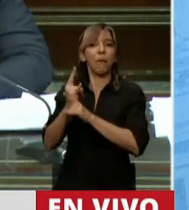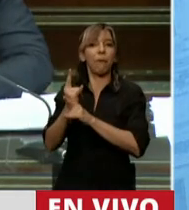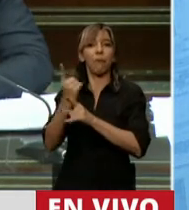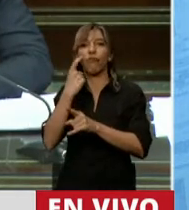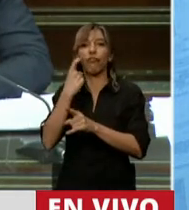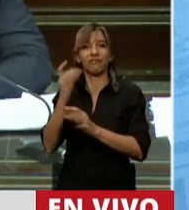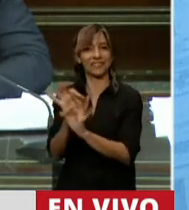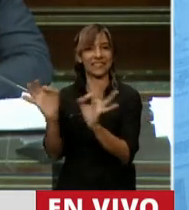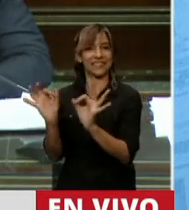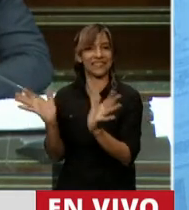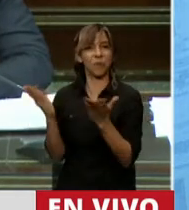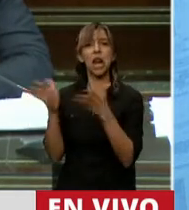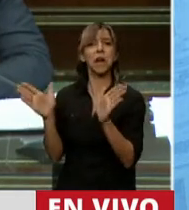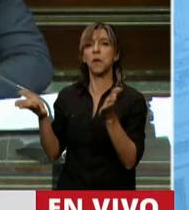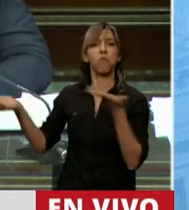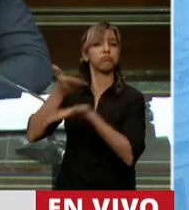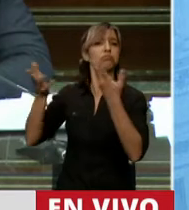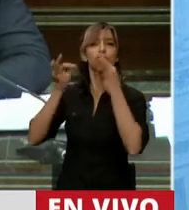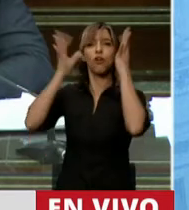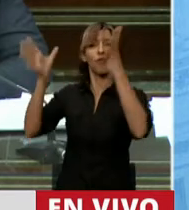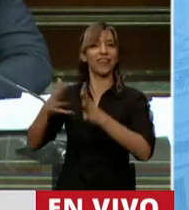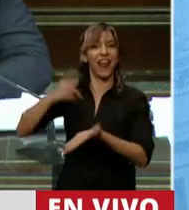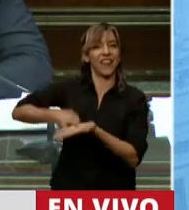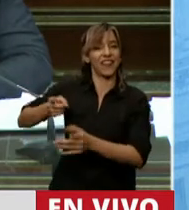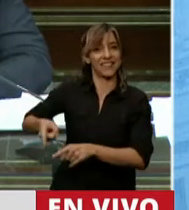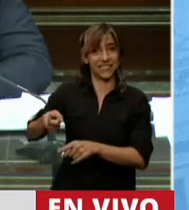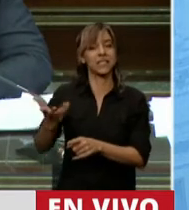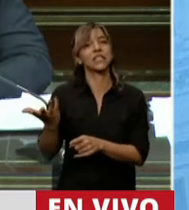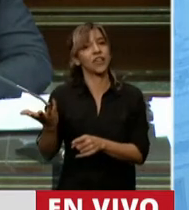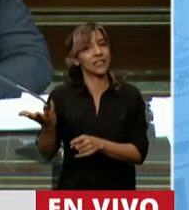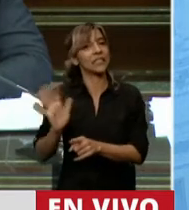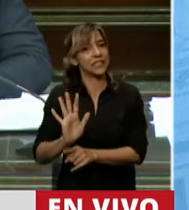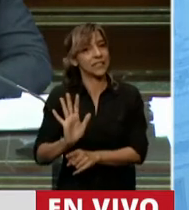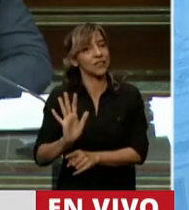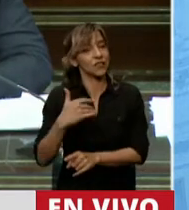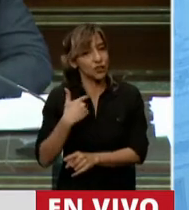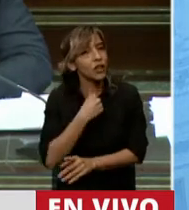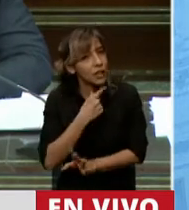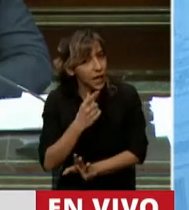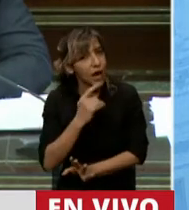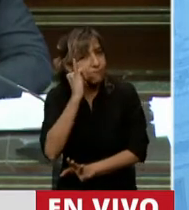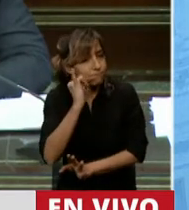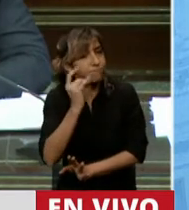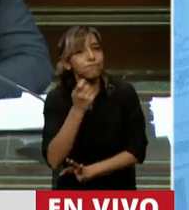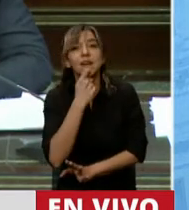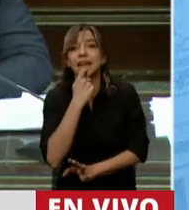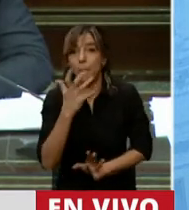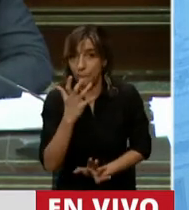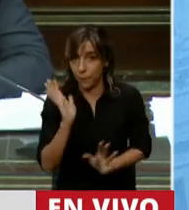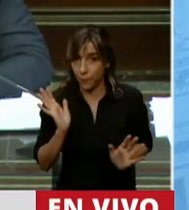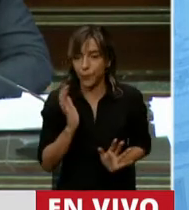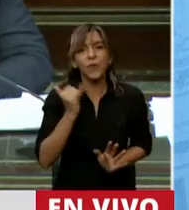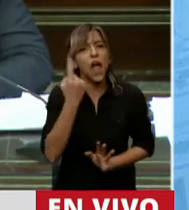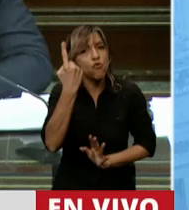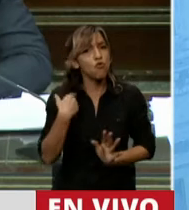avanzar en cuanto a la repregunta que yo le quiero hacer, le doy un ejemplo. Resulta que hay un fondo que del presupuesto de esta